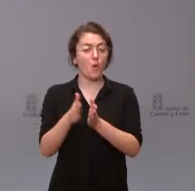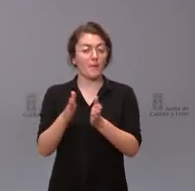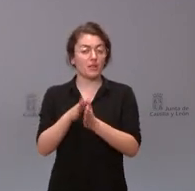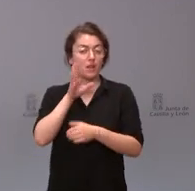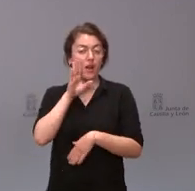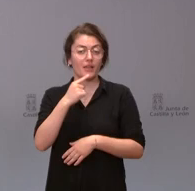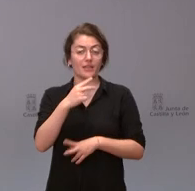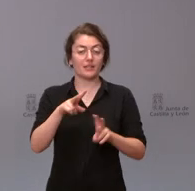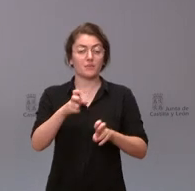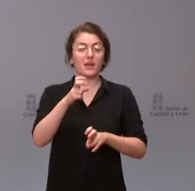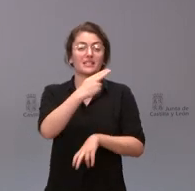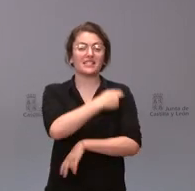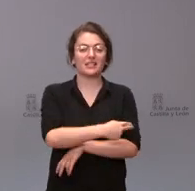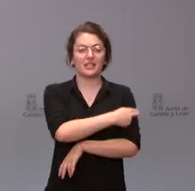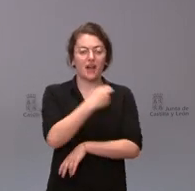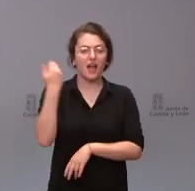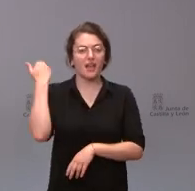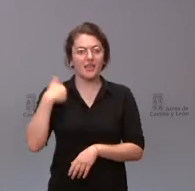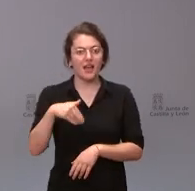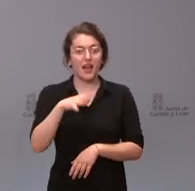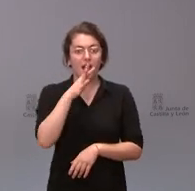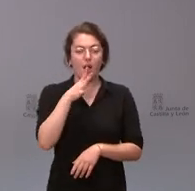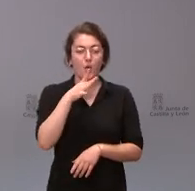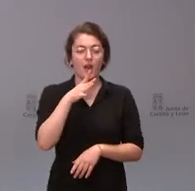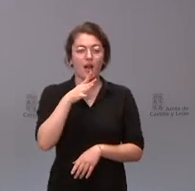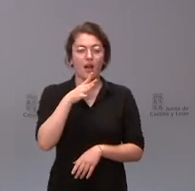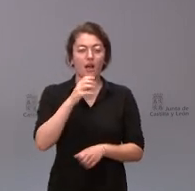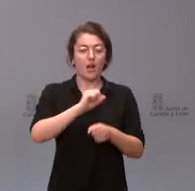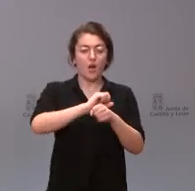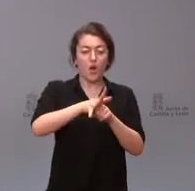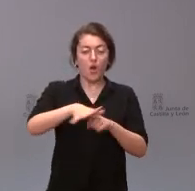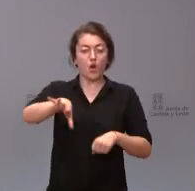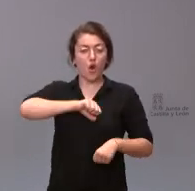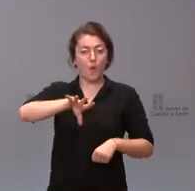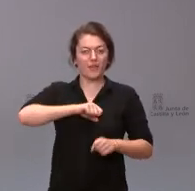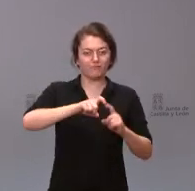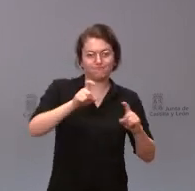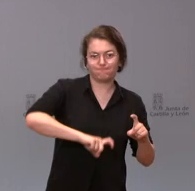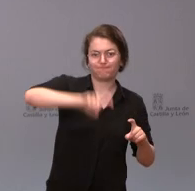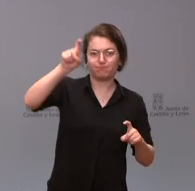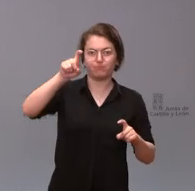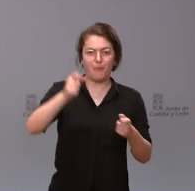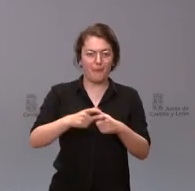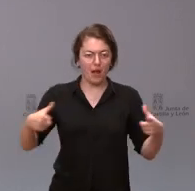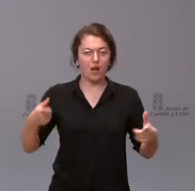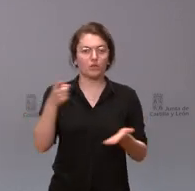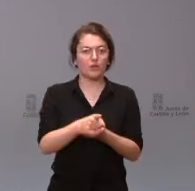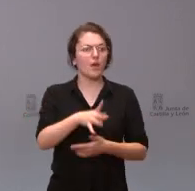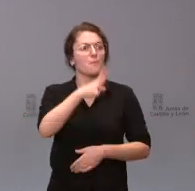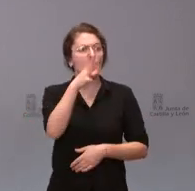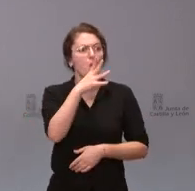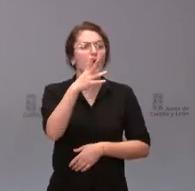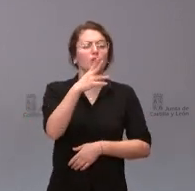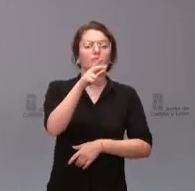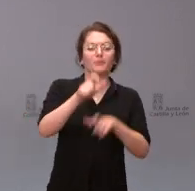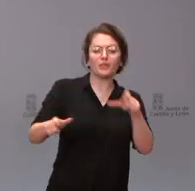sobre sanidad se está registrando un repunte de casos de coronavirus esto se suma a la falta de sanitarios también las vacaciones no